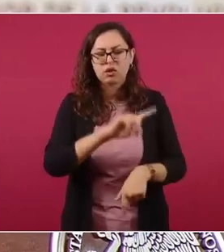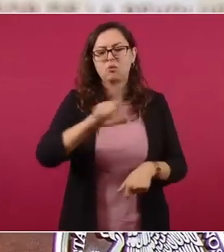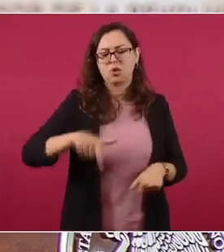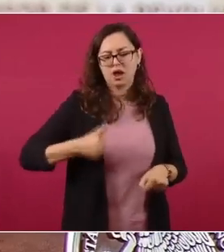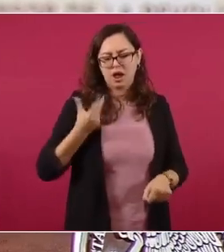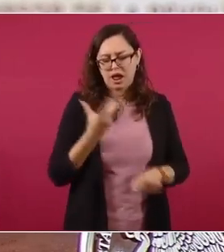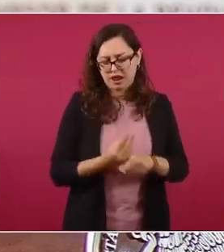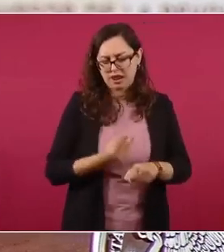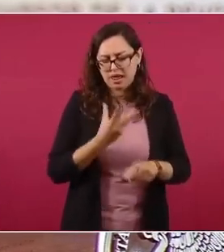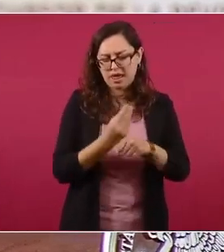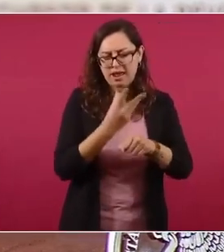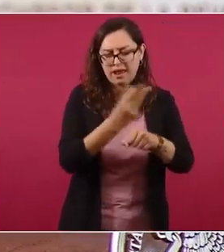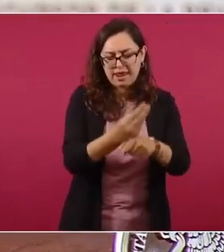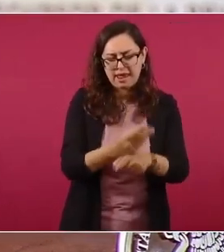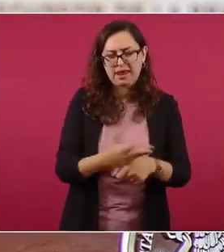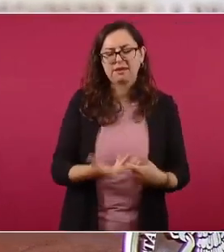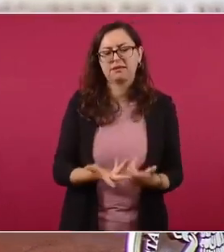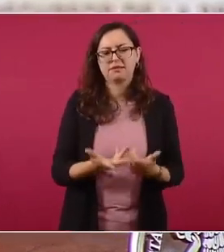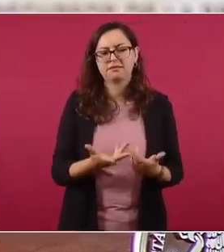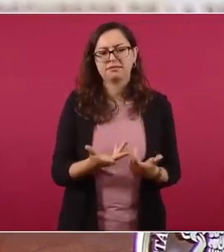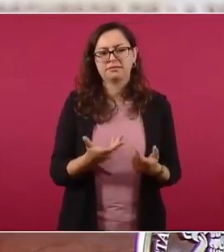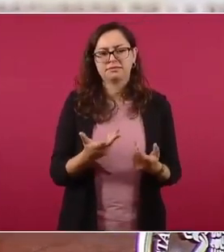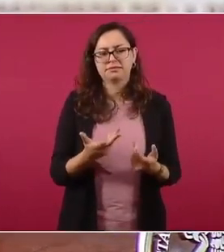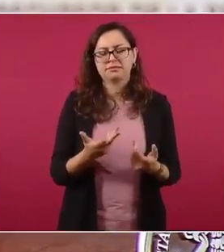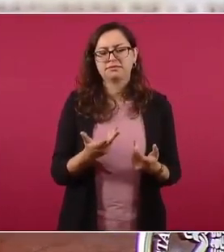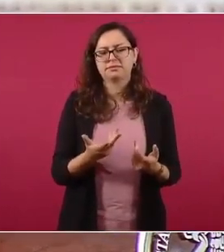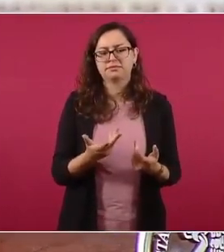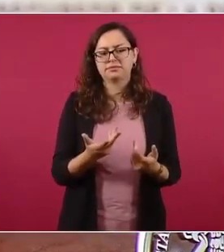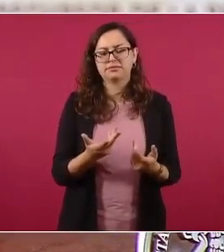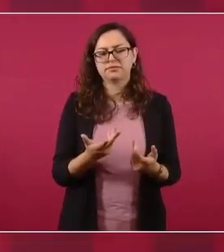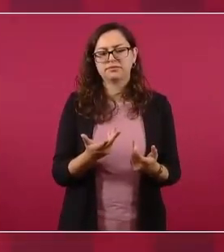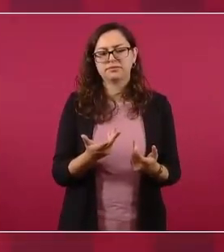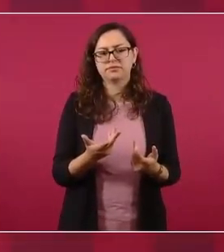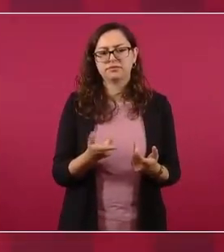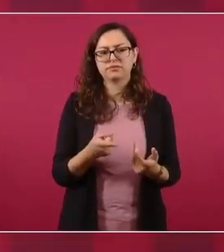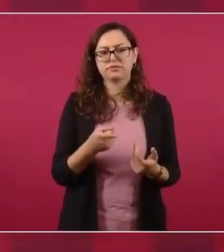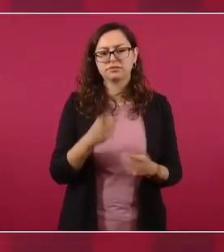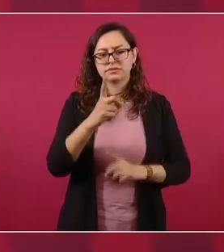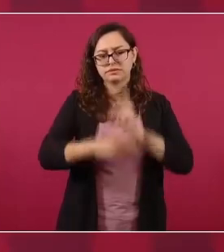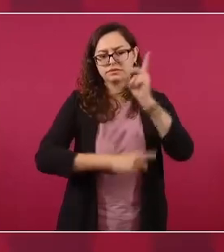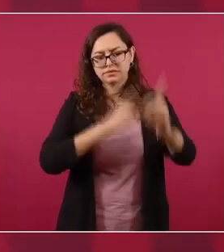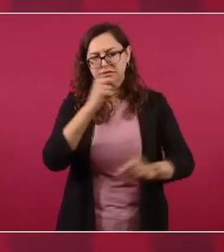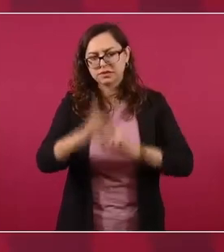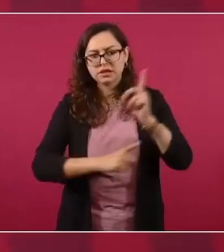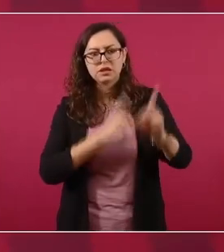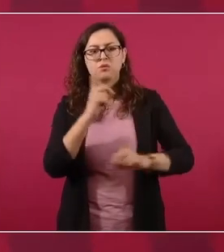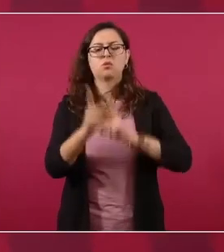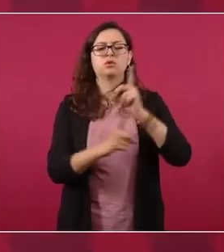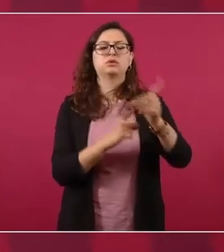unidades deportivas